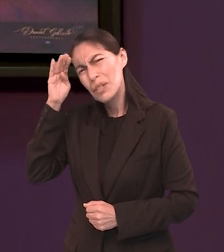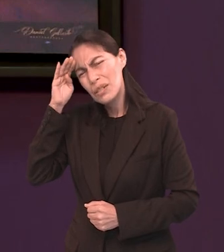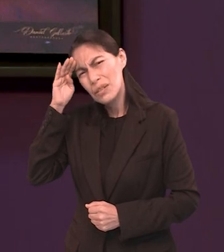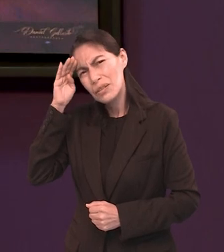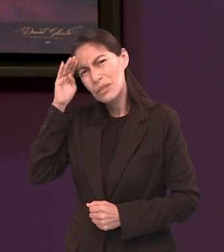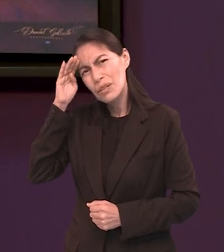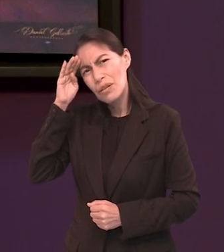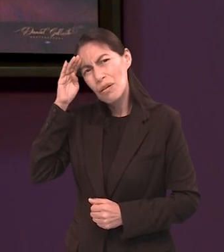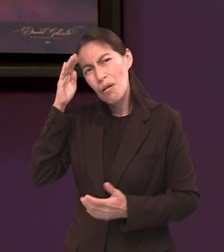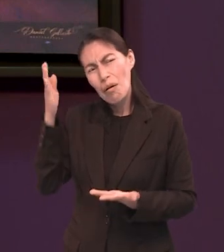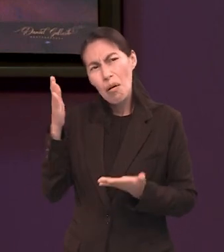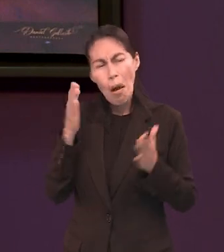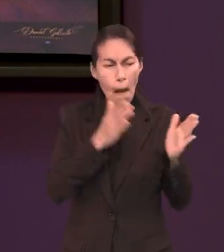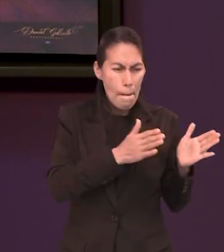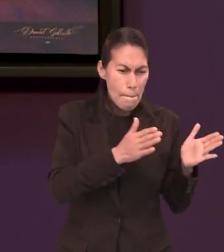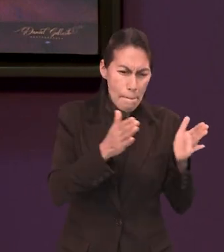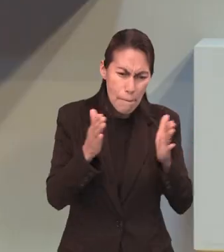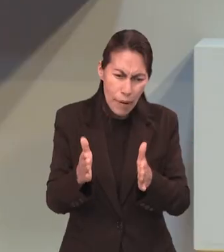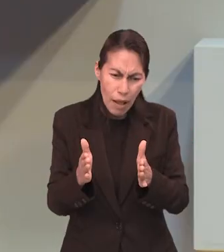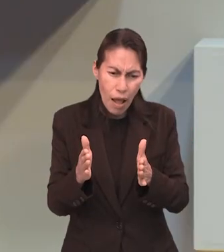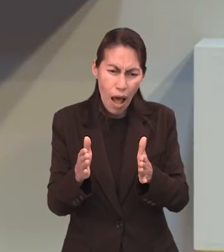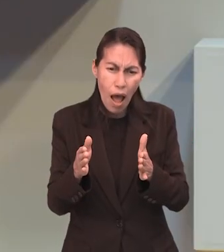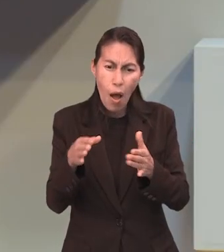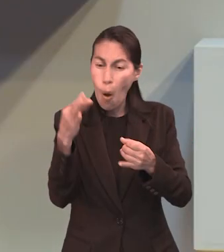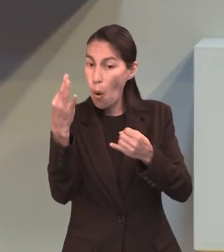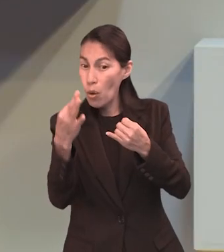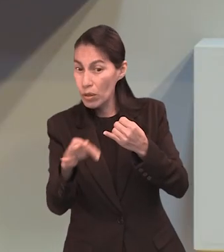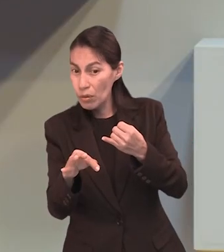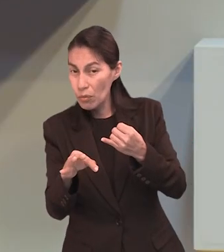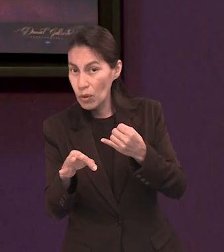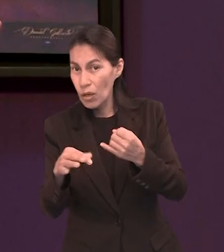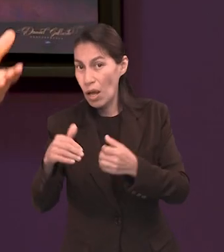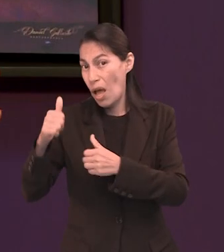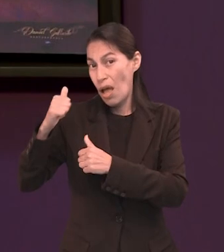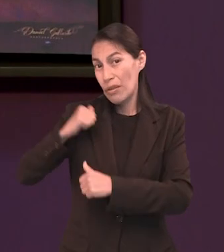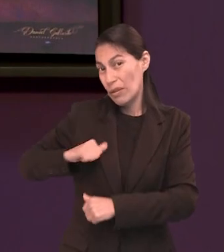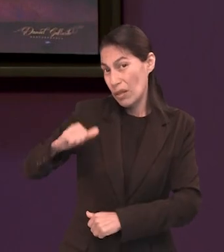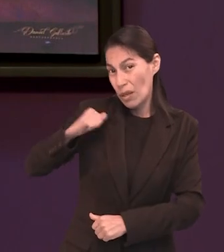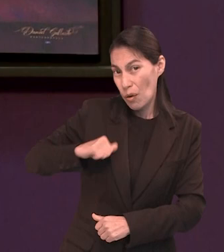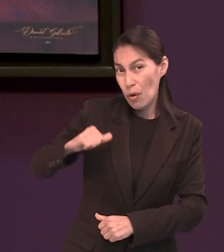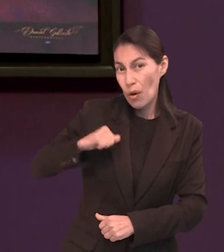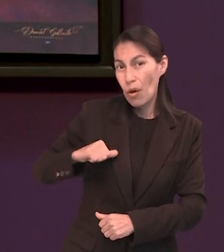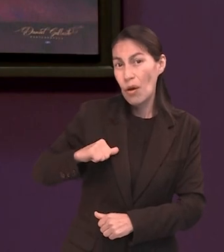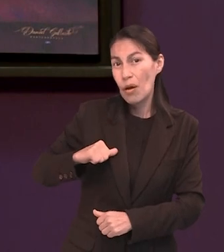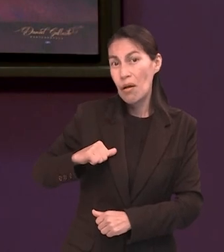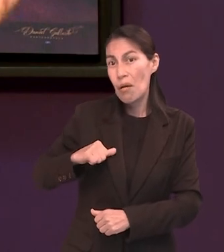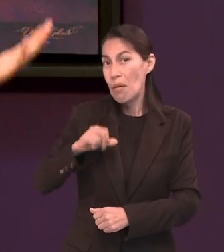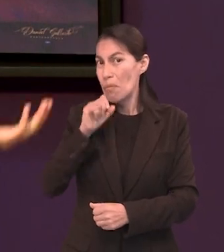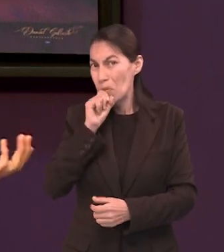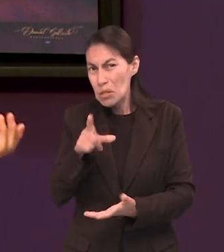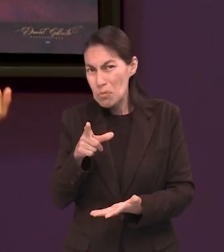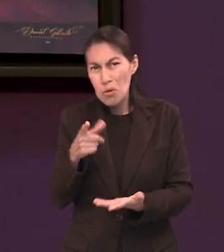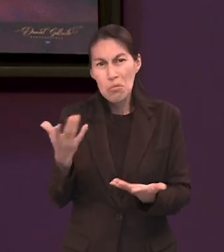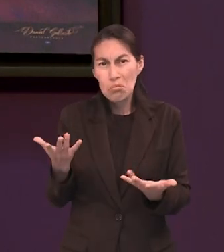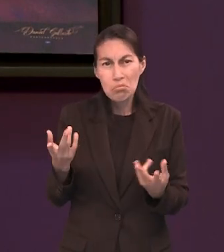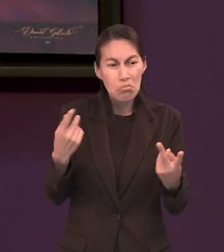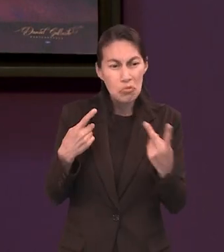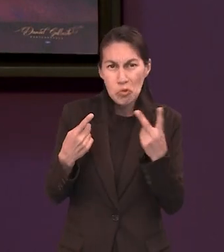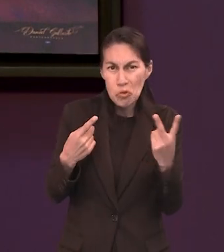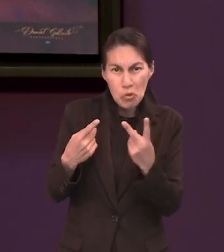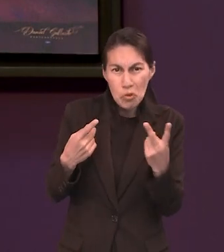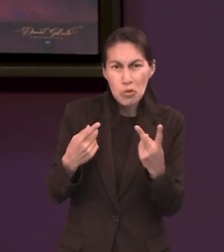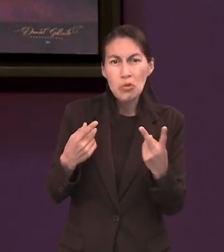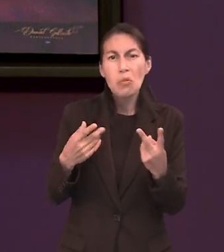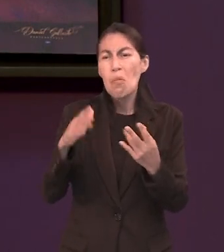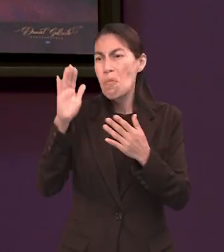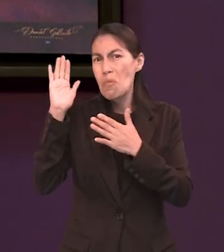como el plan final del Antiguo y del Nuevo